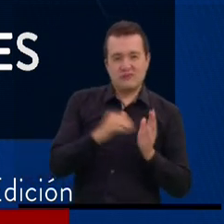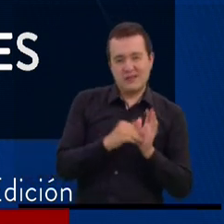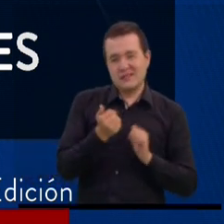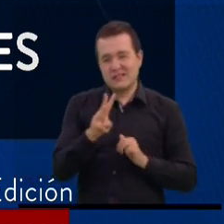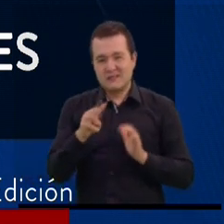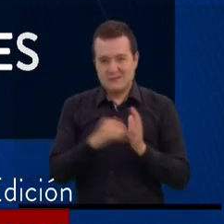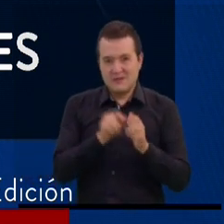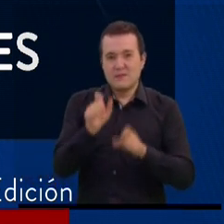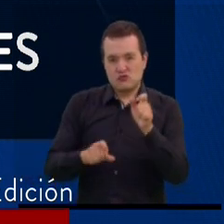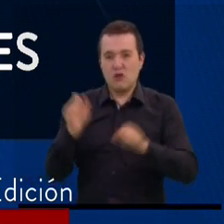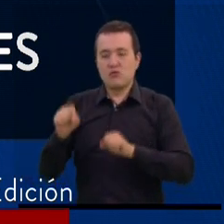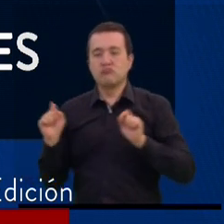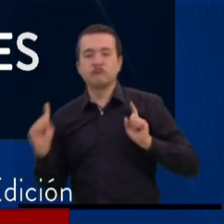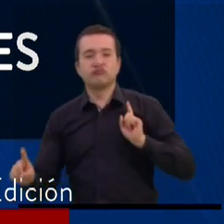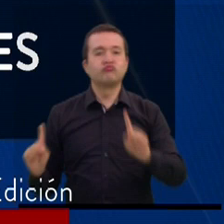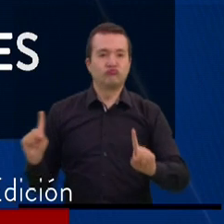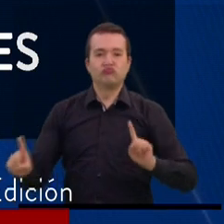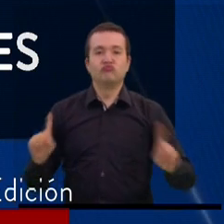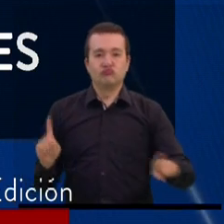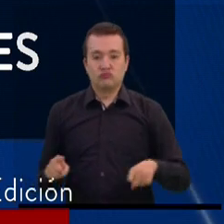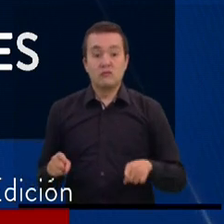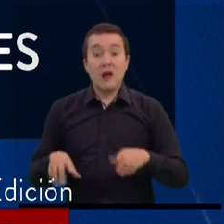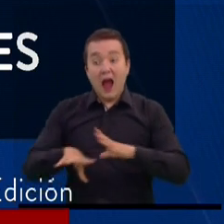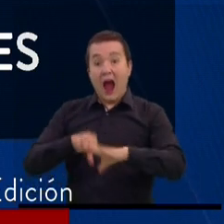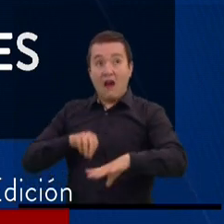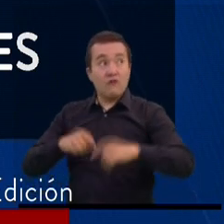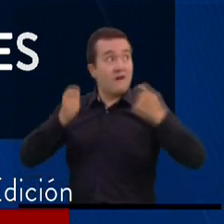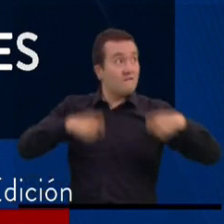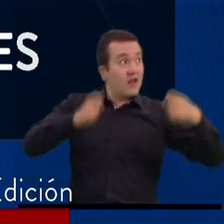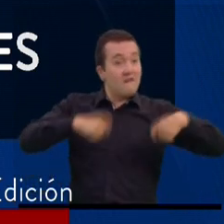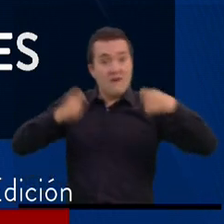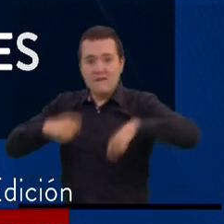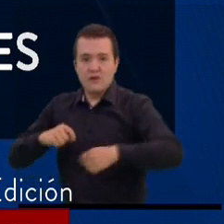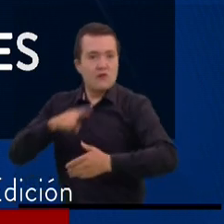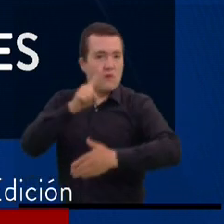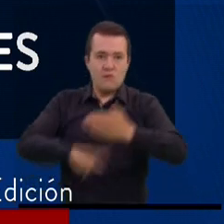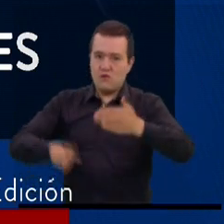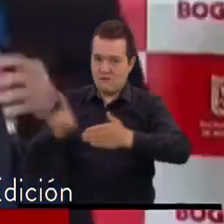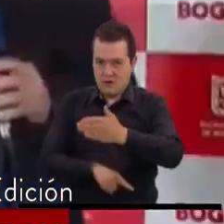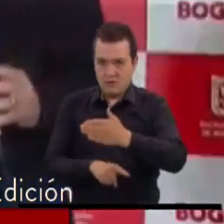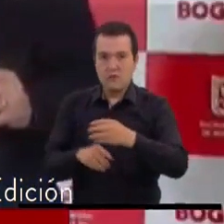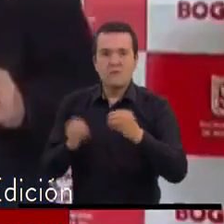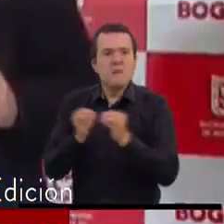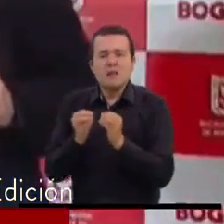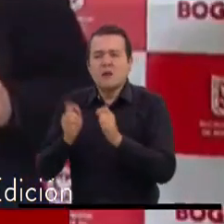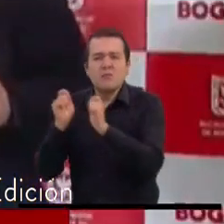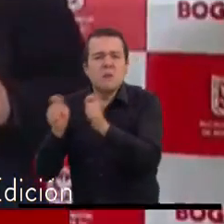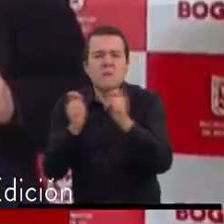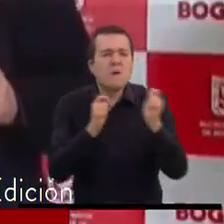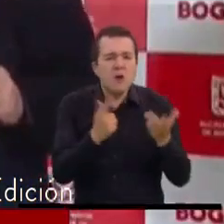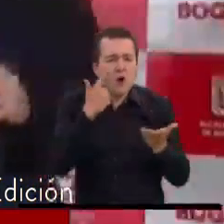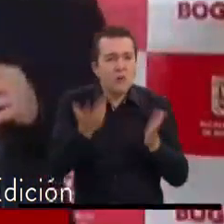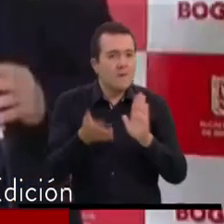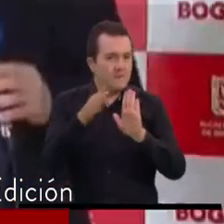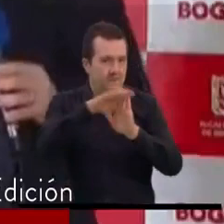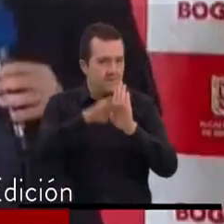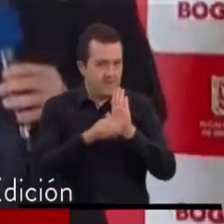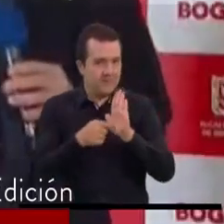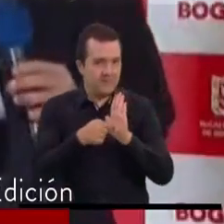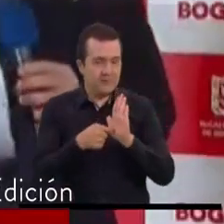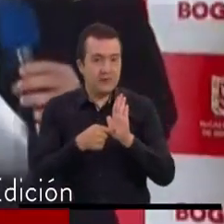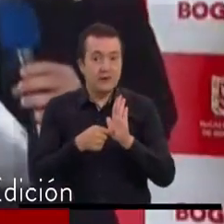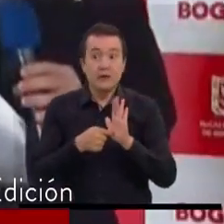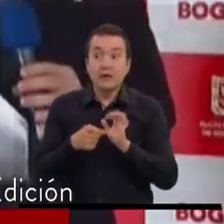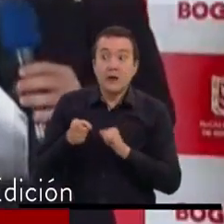Se prohíben las ventas ambulantes y sobre los casos de contagio, la directriz es clara. En caso de que se afecten con